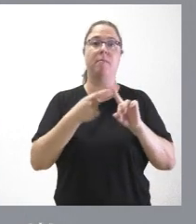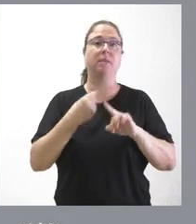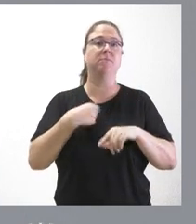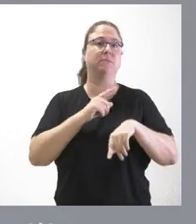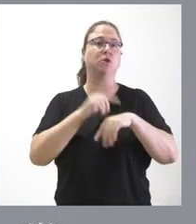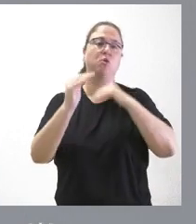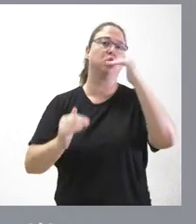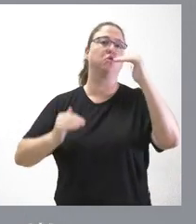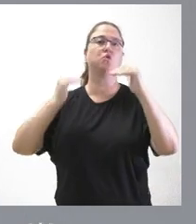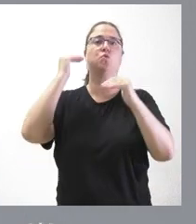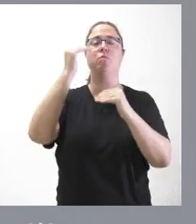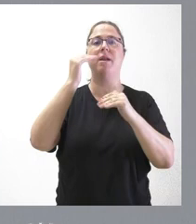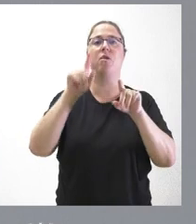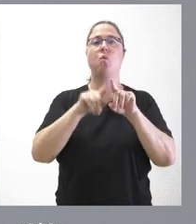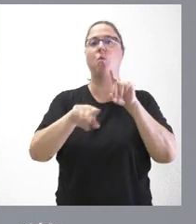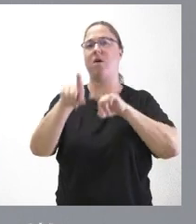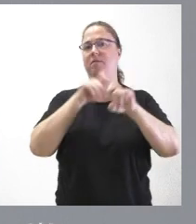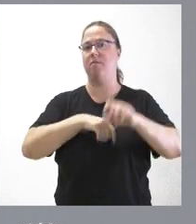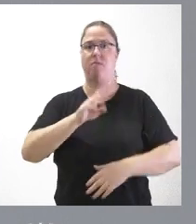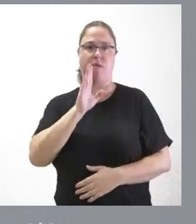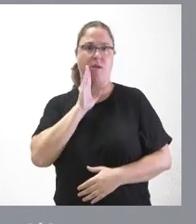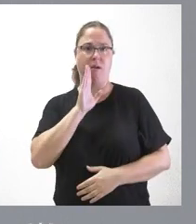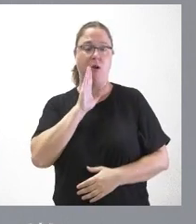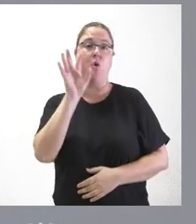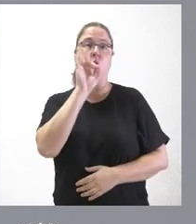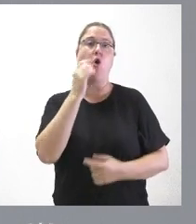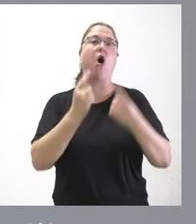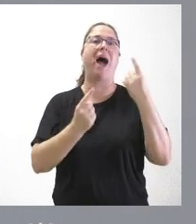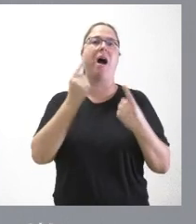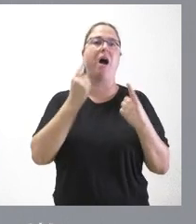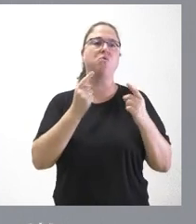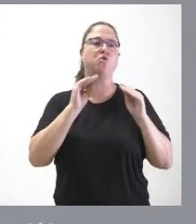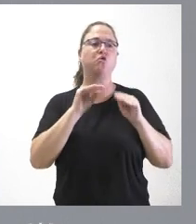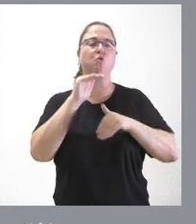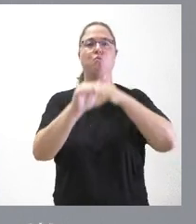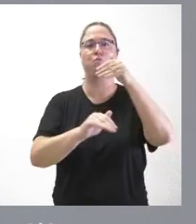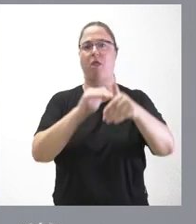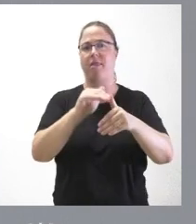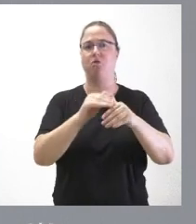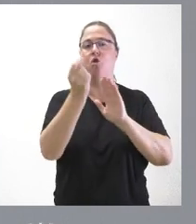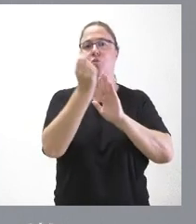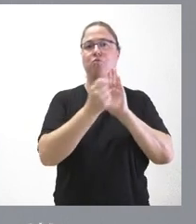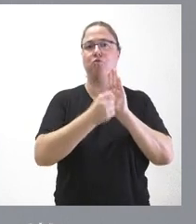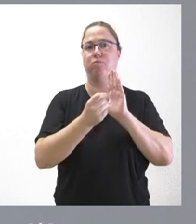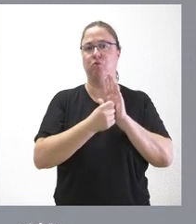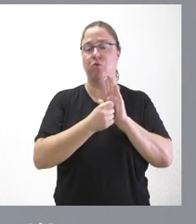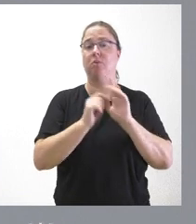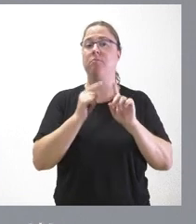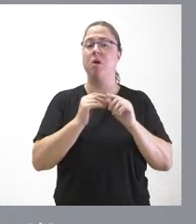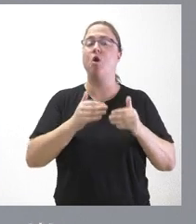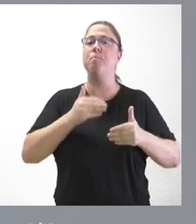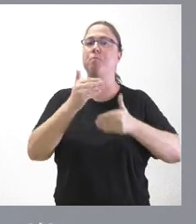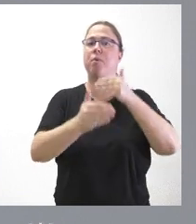superado procesos selectivos anteriores o, al menos, algunas de las fases de estos procesos selectivos que otorgan puntuación a este efecto. El procedimiento